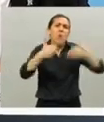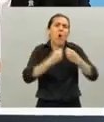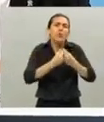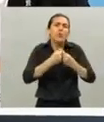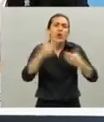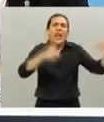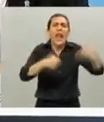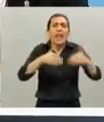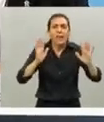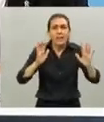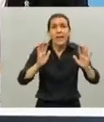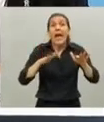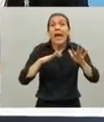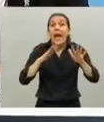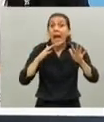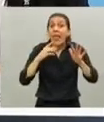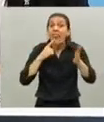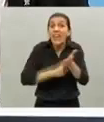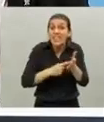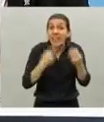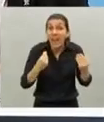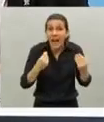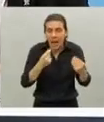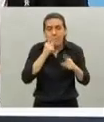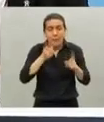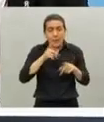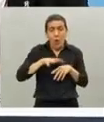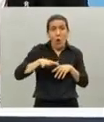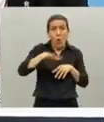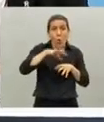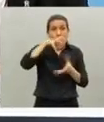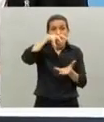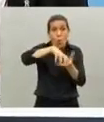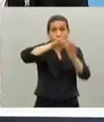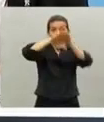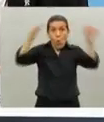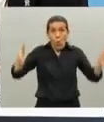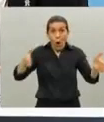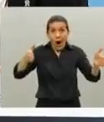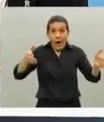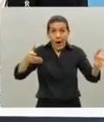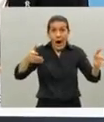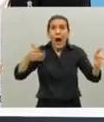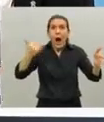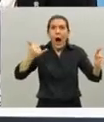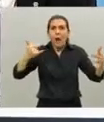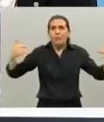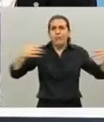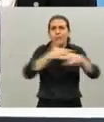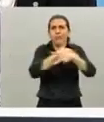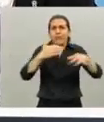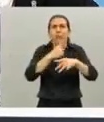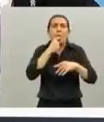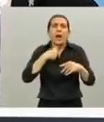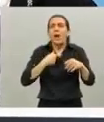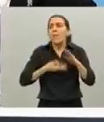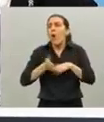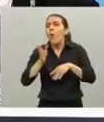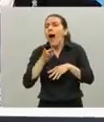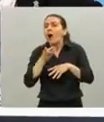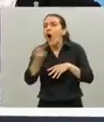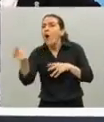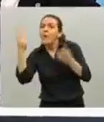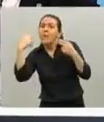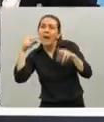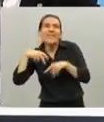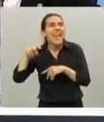hicimos es vamos a restringir en aquellos lugares donde se genera mucha circulación donde la gente además de ir a comprar por ahí va a pasear